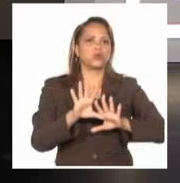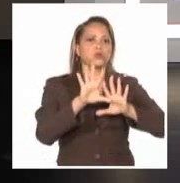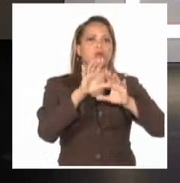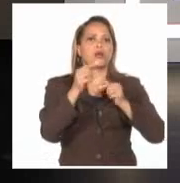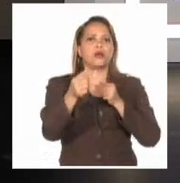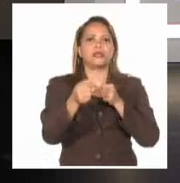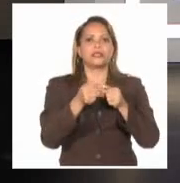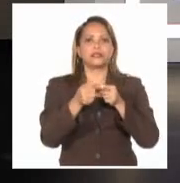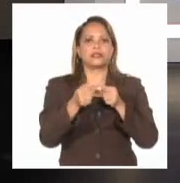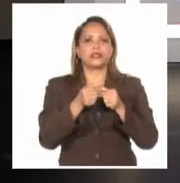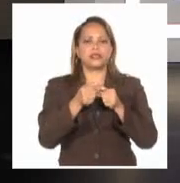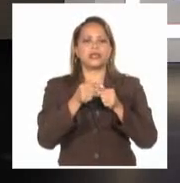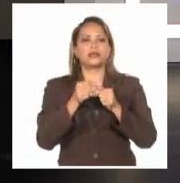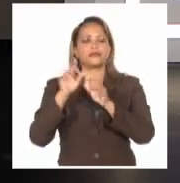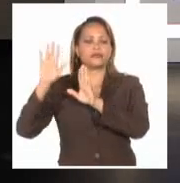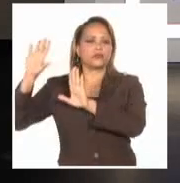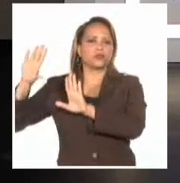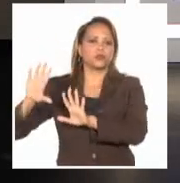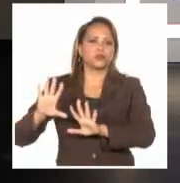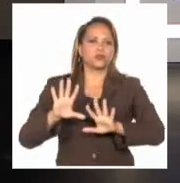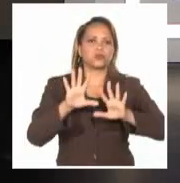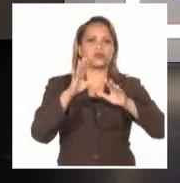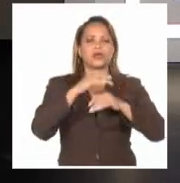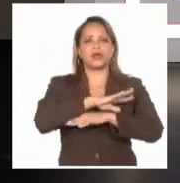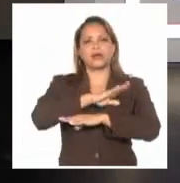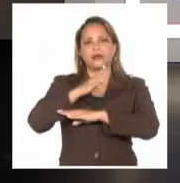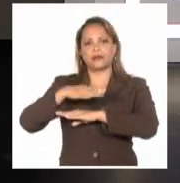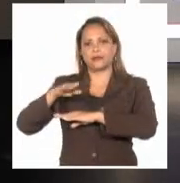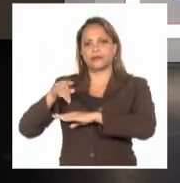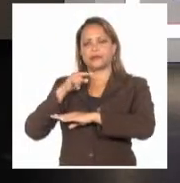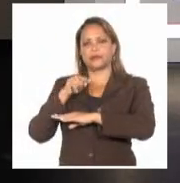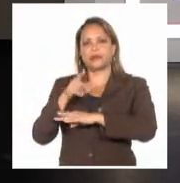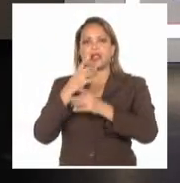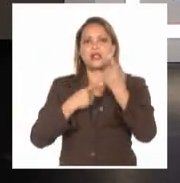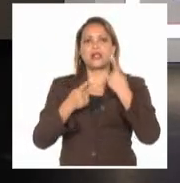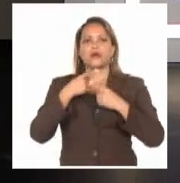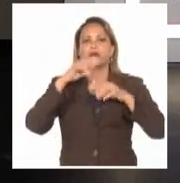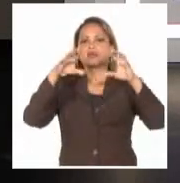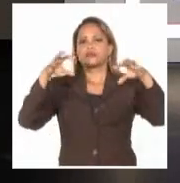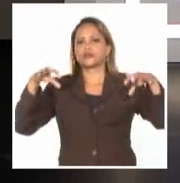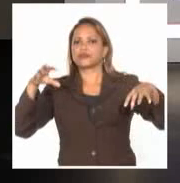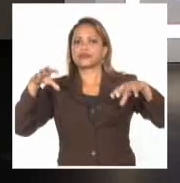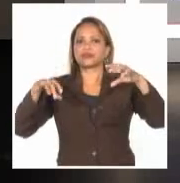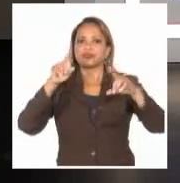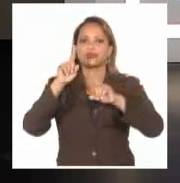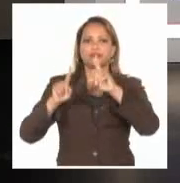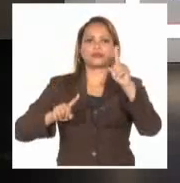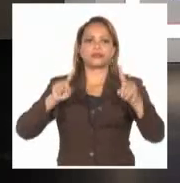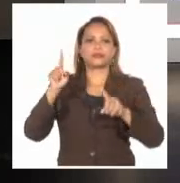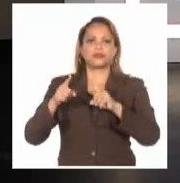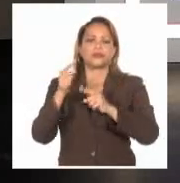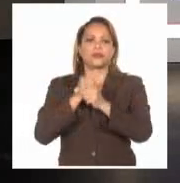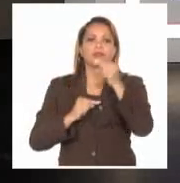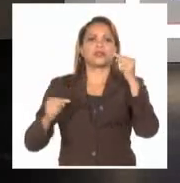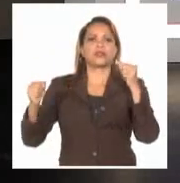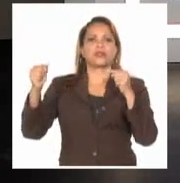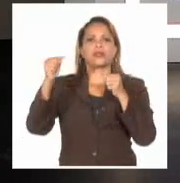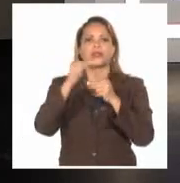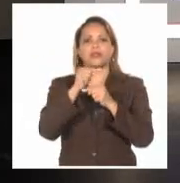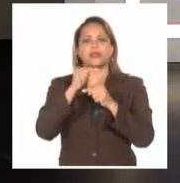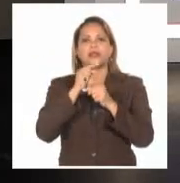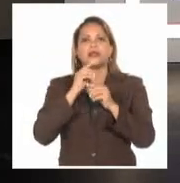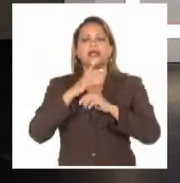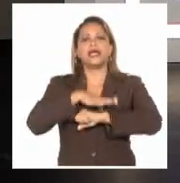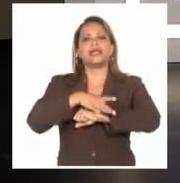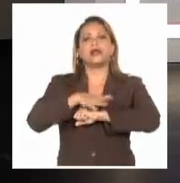hacia nuestro territorio e incrementará la actividad de nublados con chubascos y lluvias que serán aislados y ocurrirán principalmente hacia zonas de la